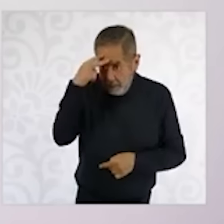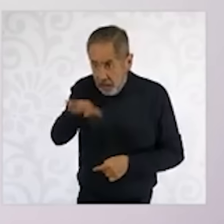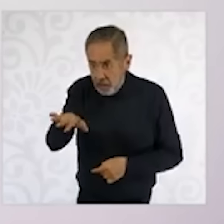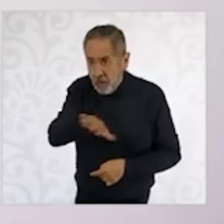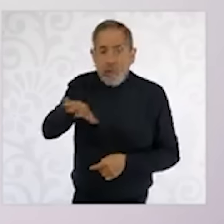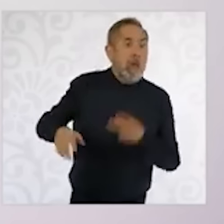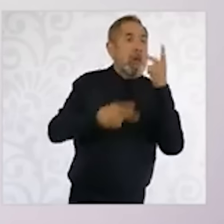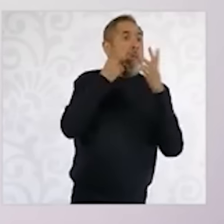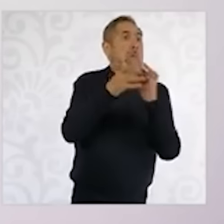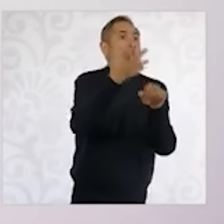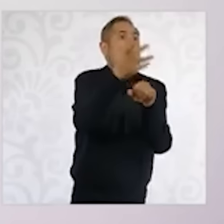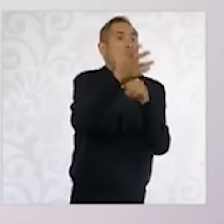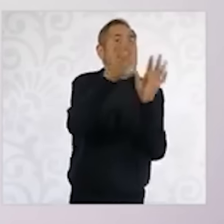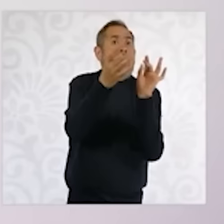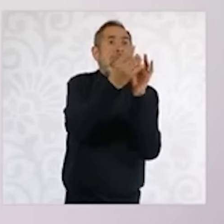estadounidenses, ¿no?